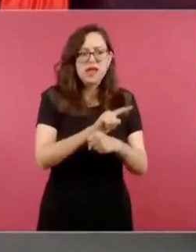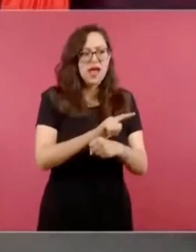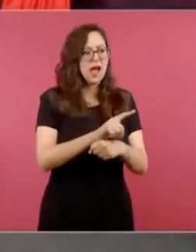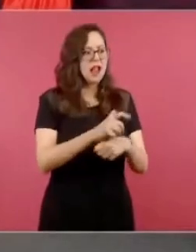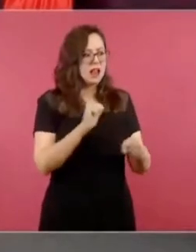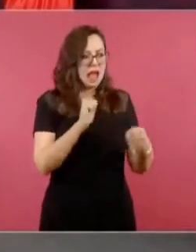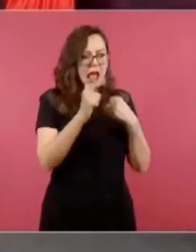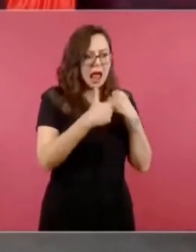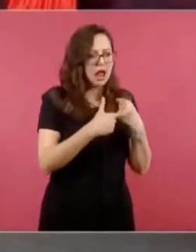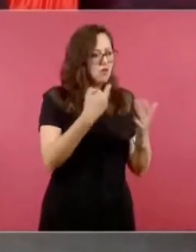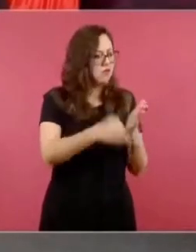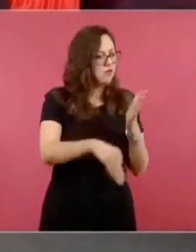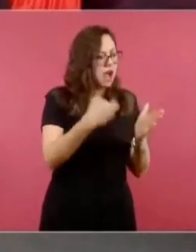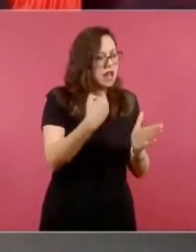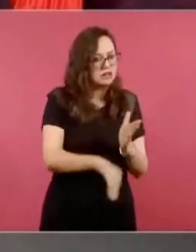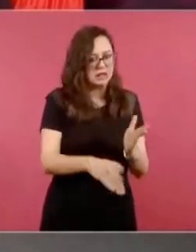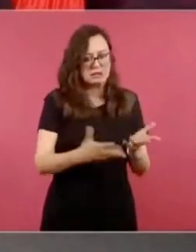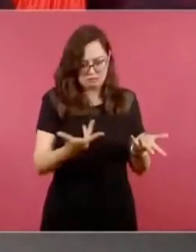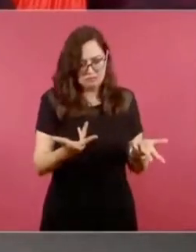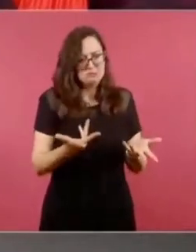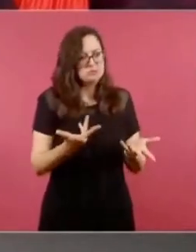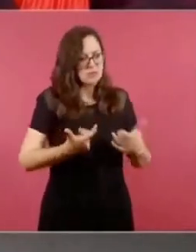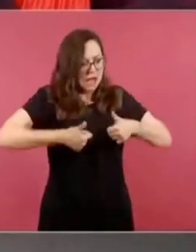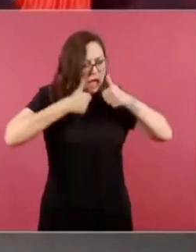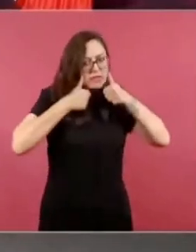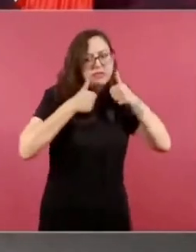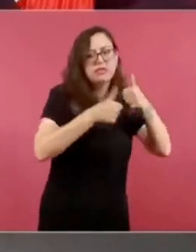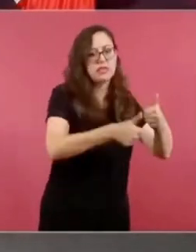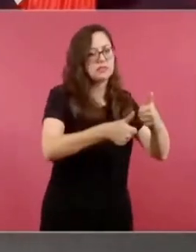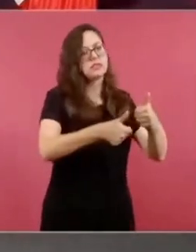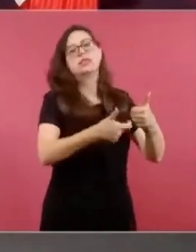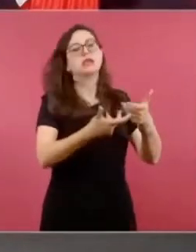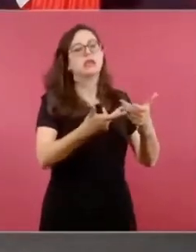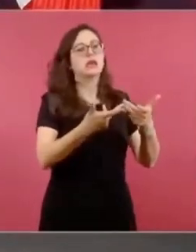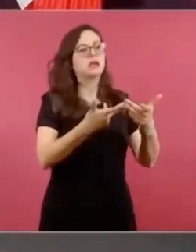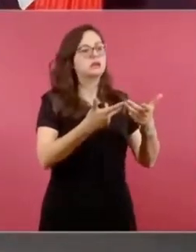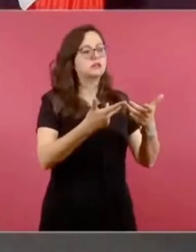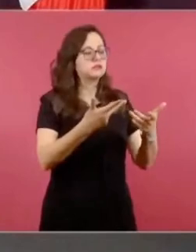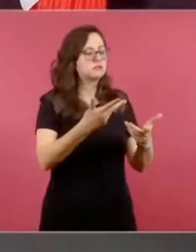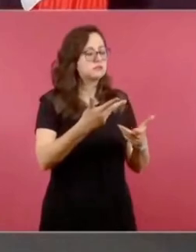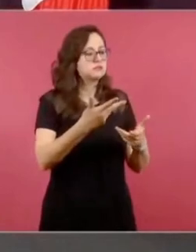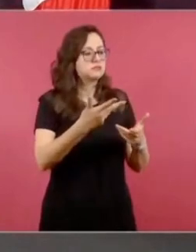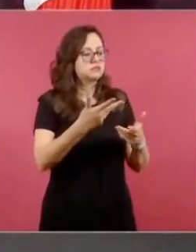Y vamos a atenderlo, vamos a las causas.